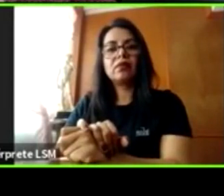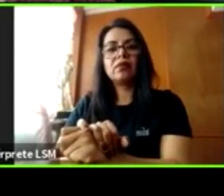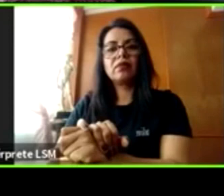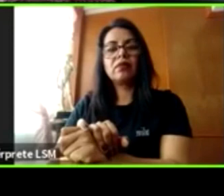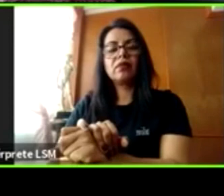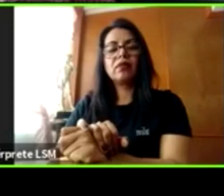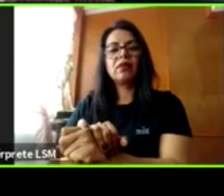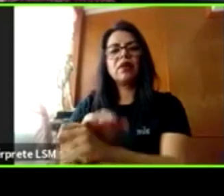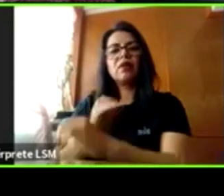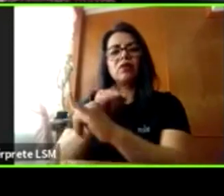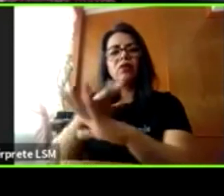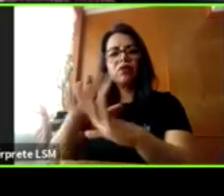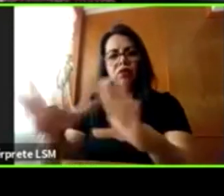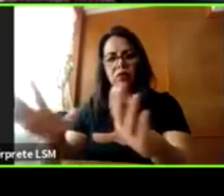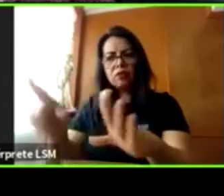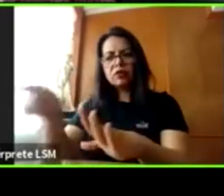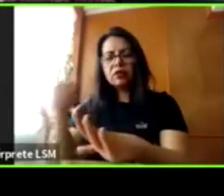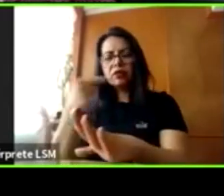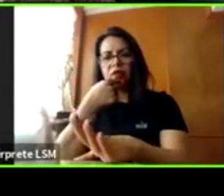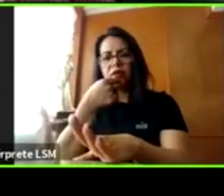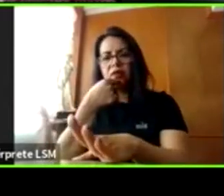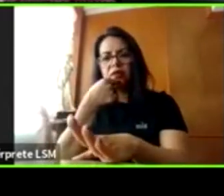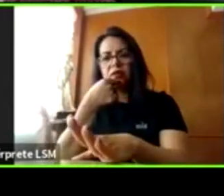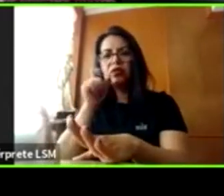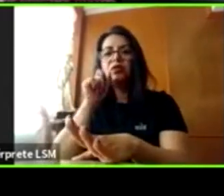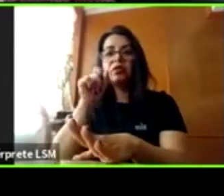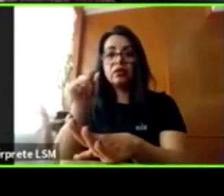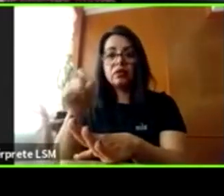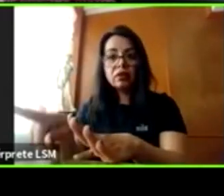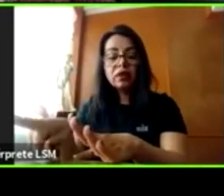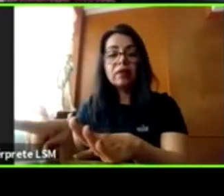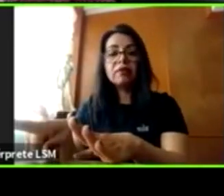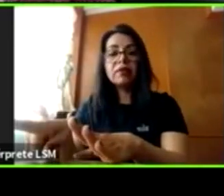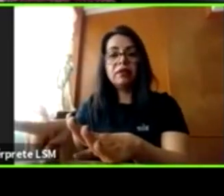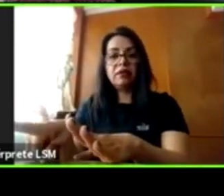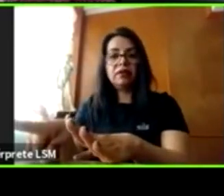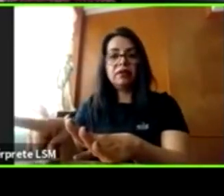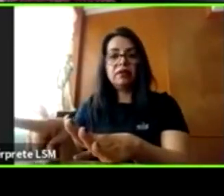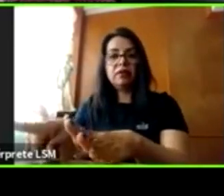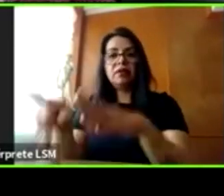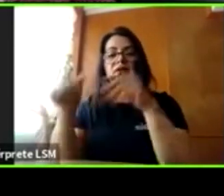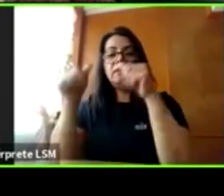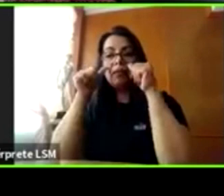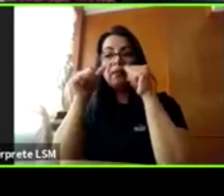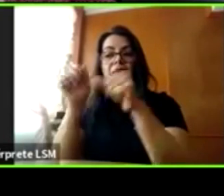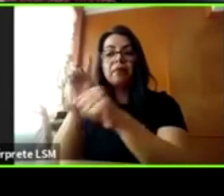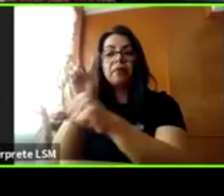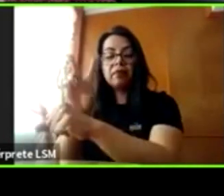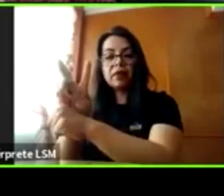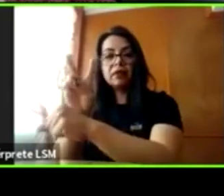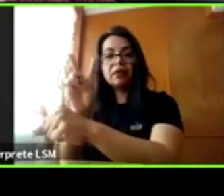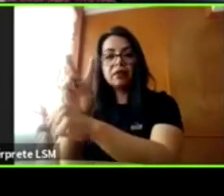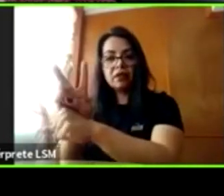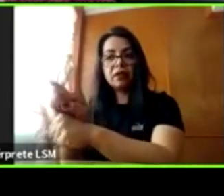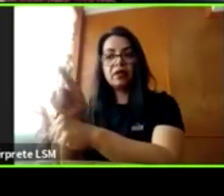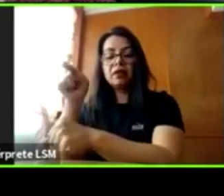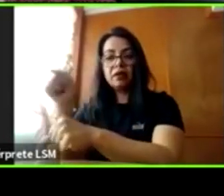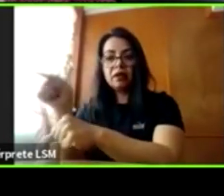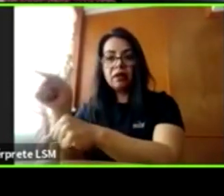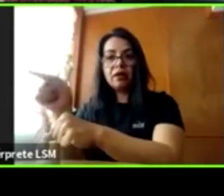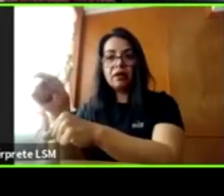niños, sino también su función es velar por el estado saludable, emocional de